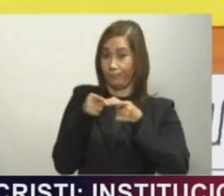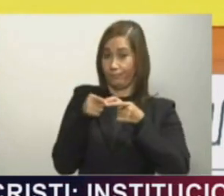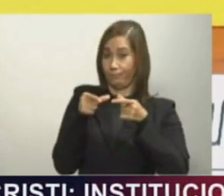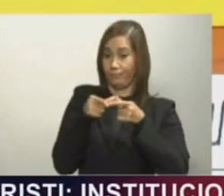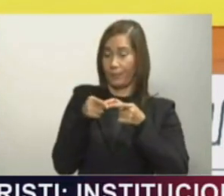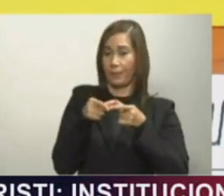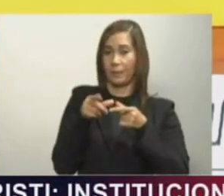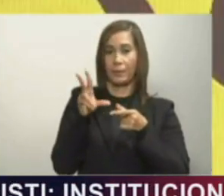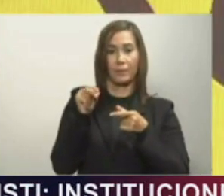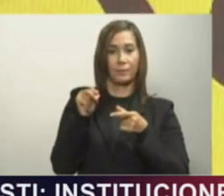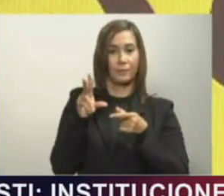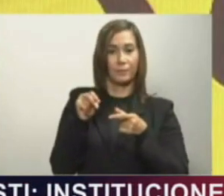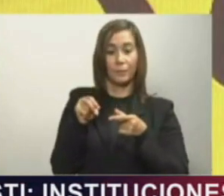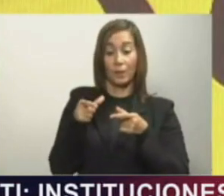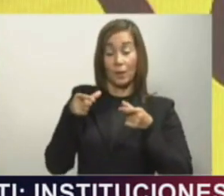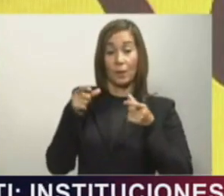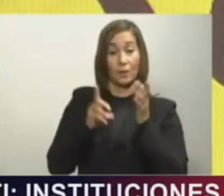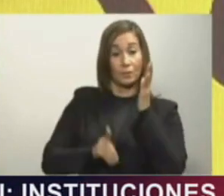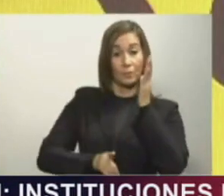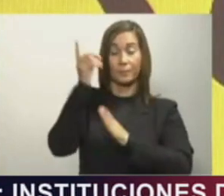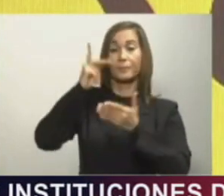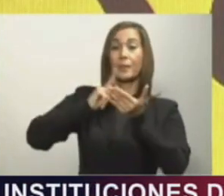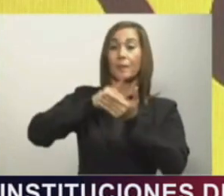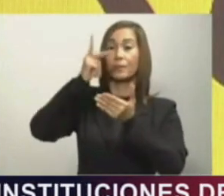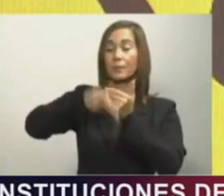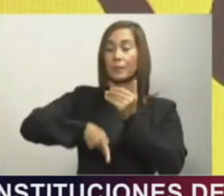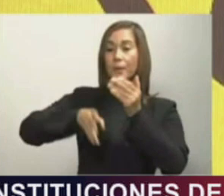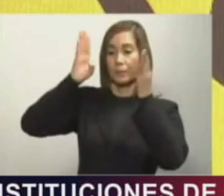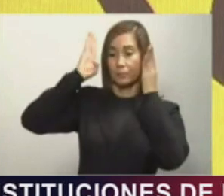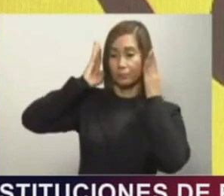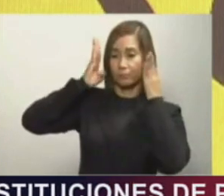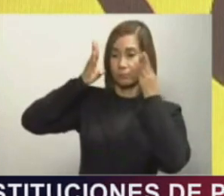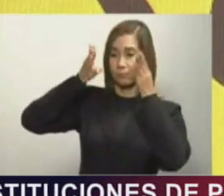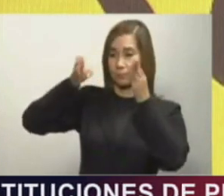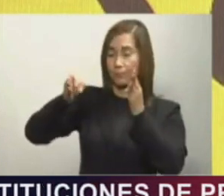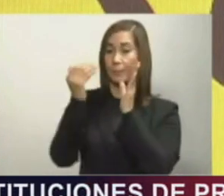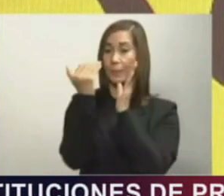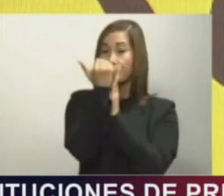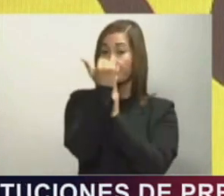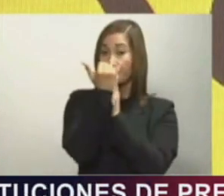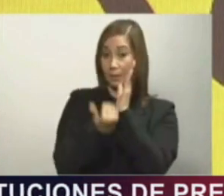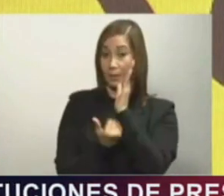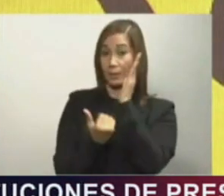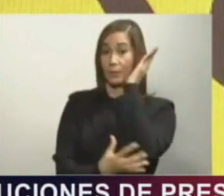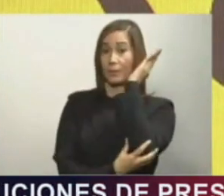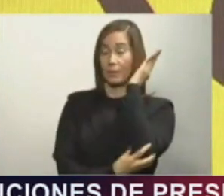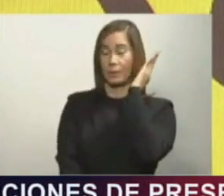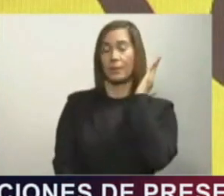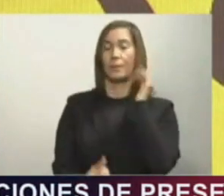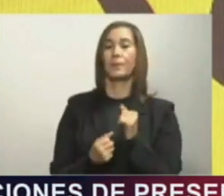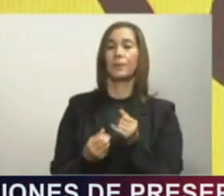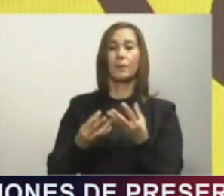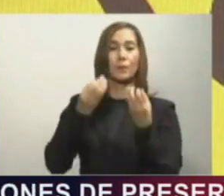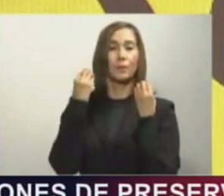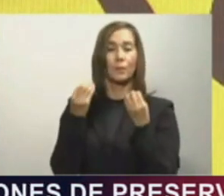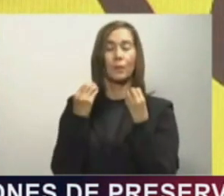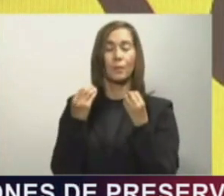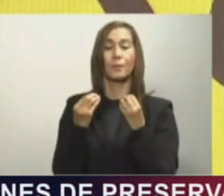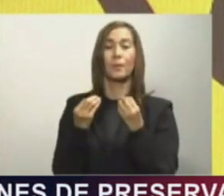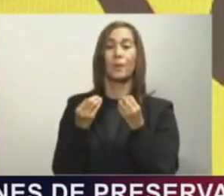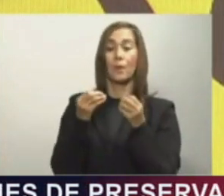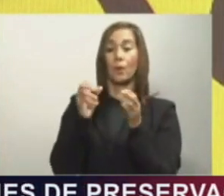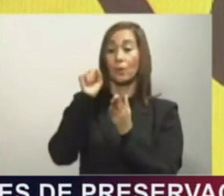social, es un programa que estará enfocado en disminuir la pobreza mediante un efectivo y eficiente